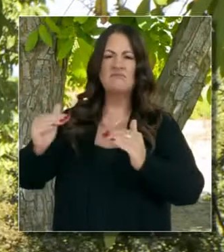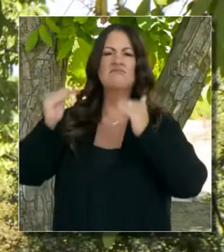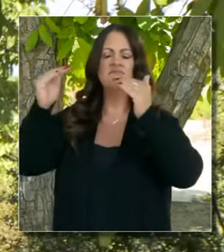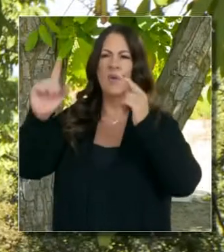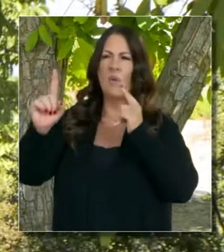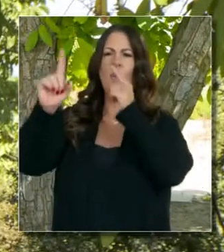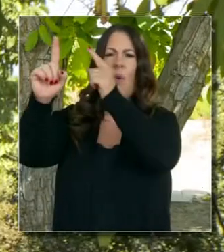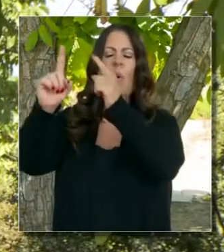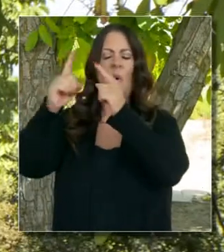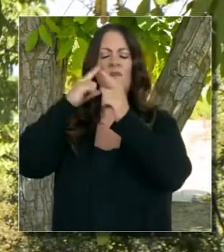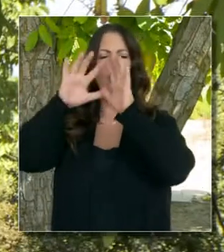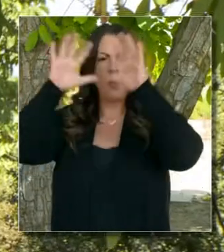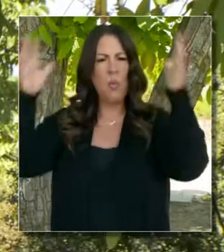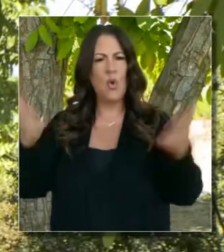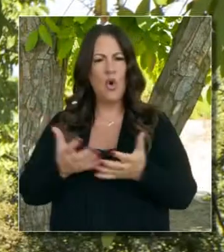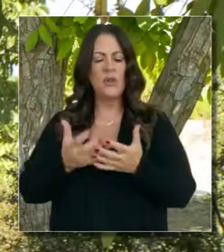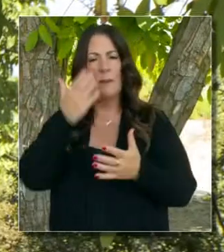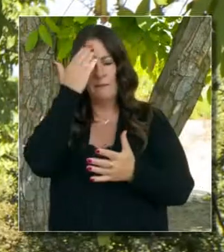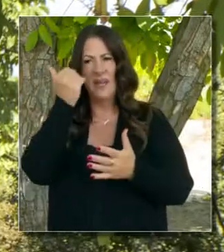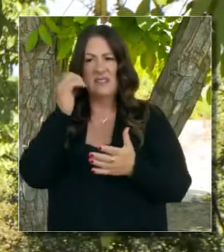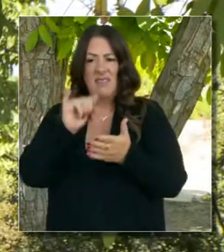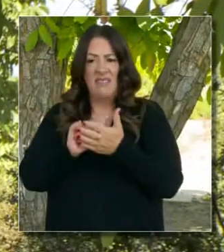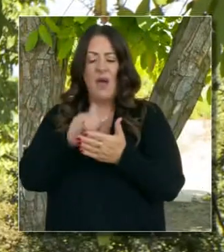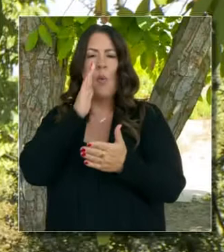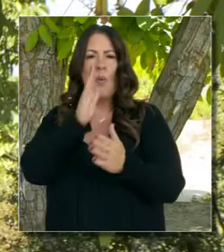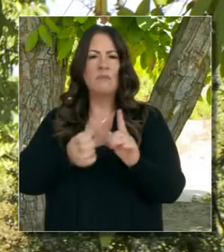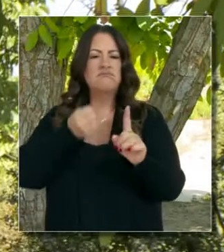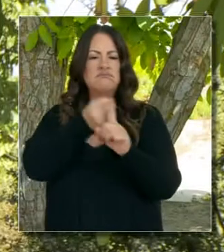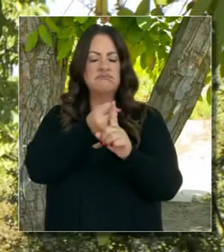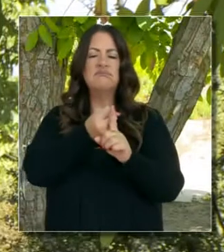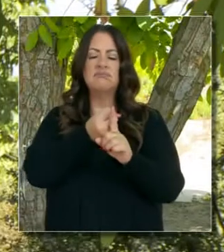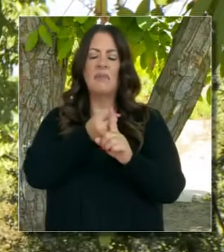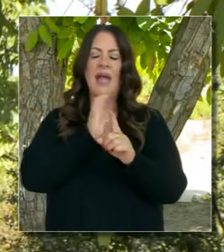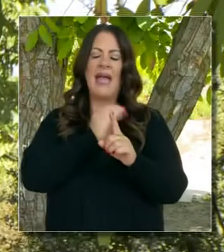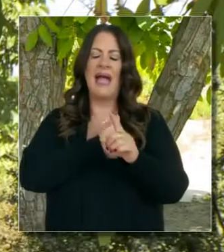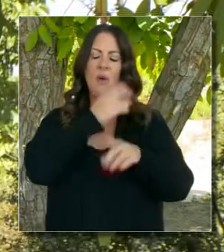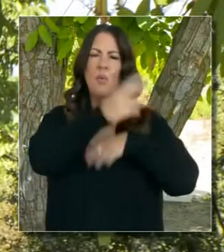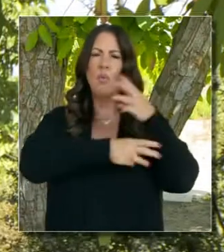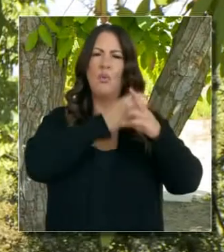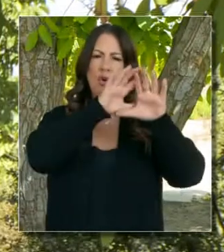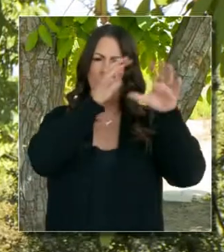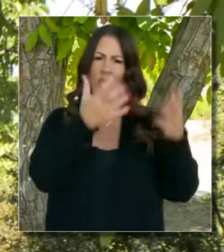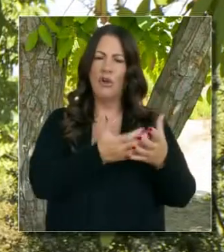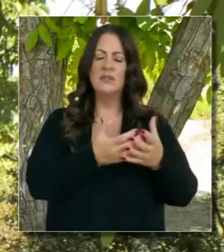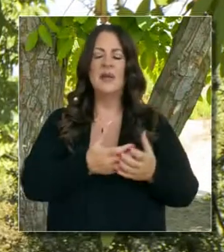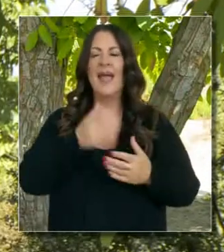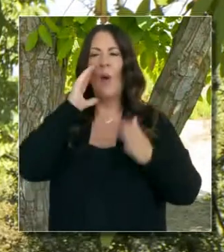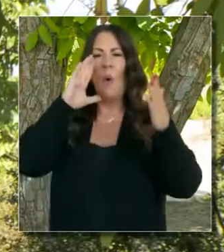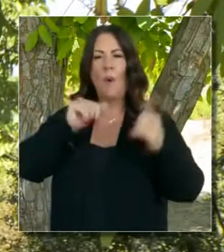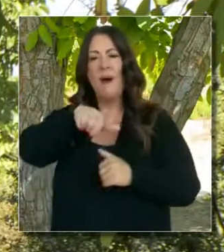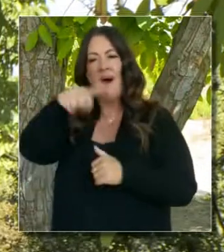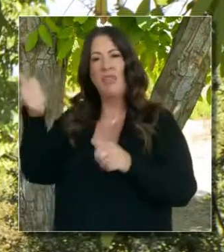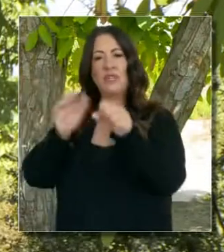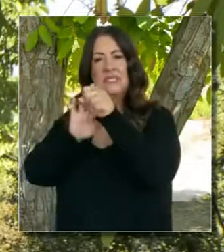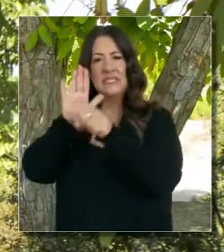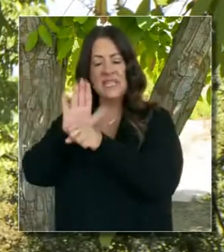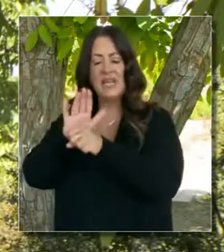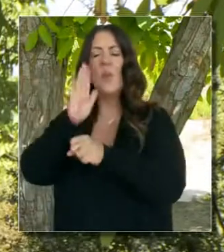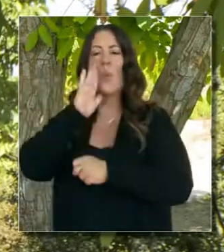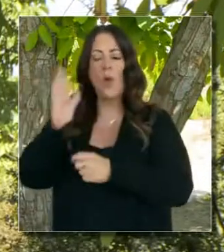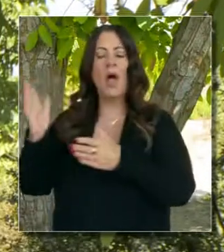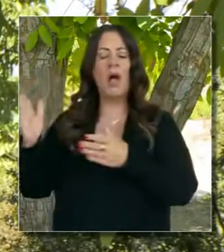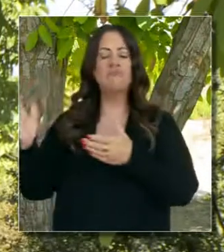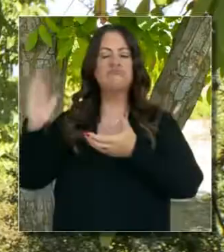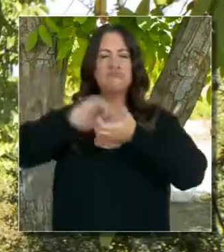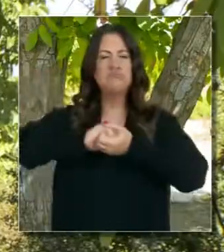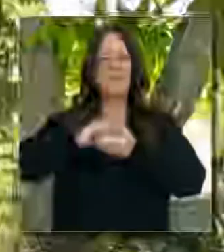No solo en relación a su impacto global, sino también para iniciar esfuerzos similares en